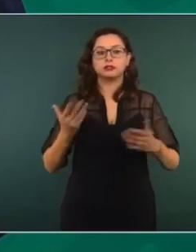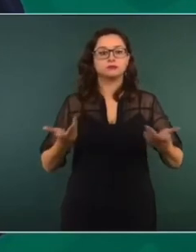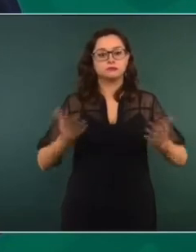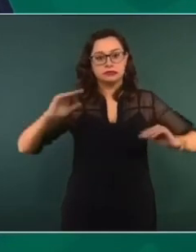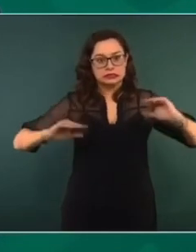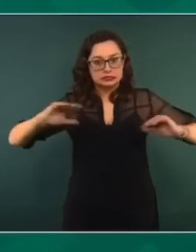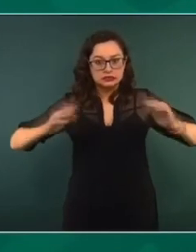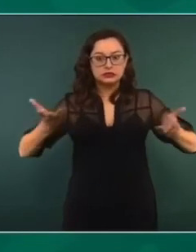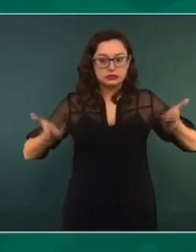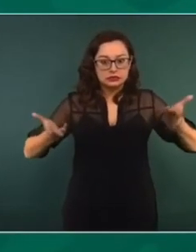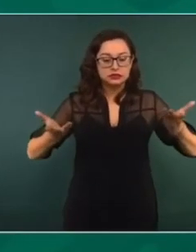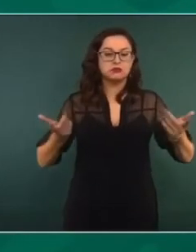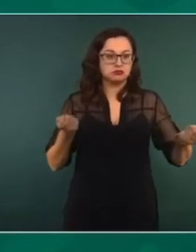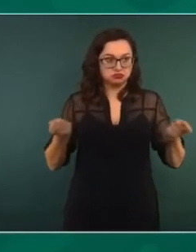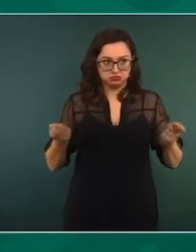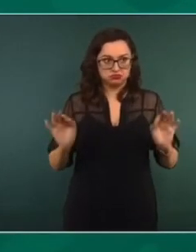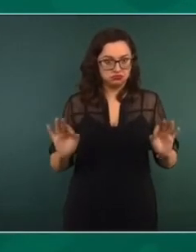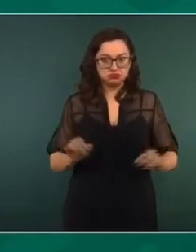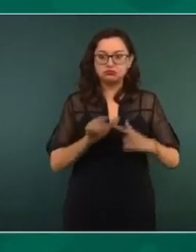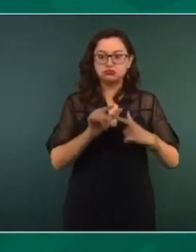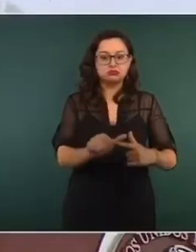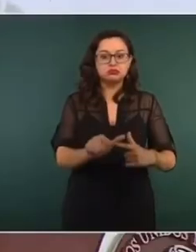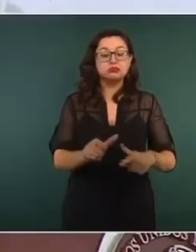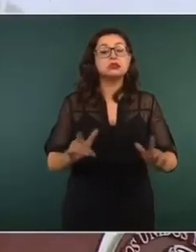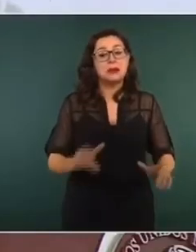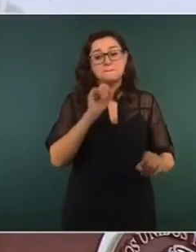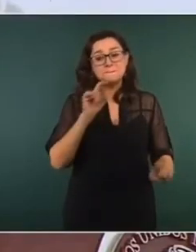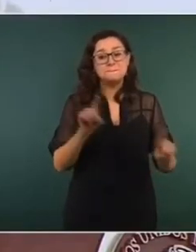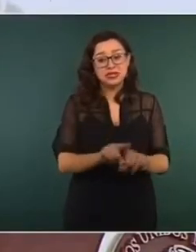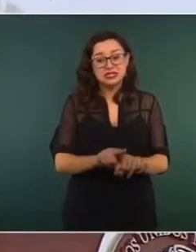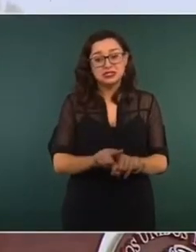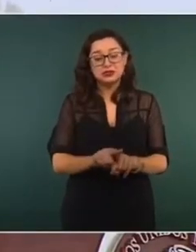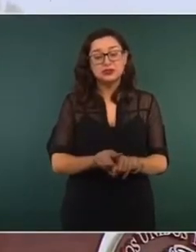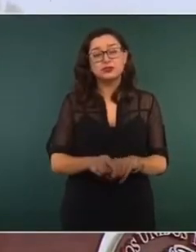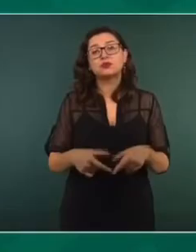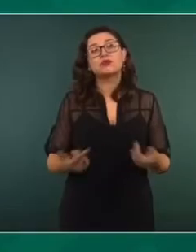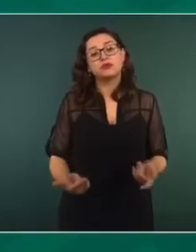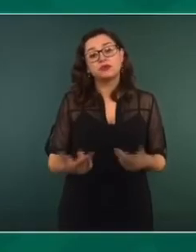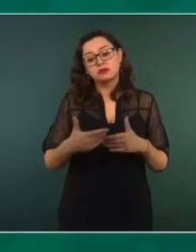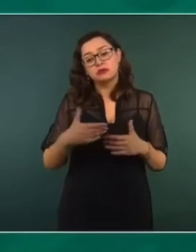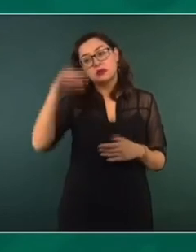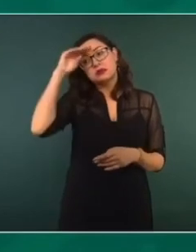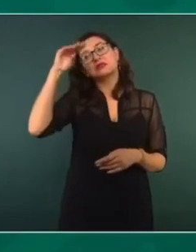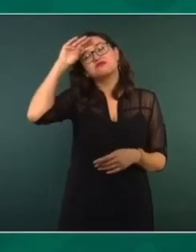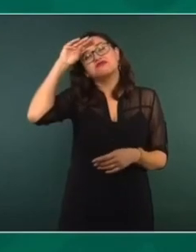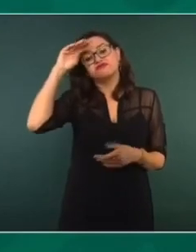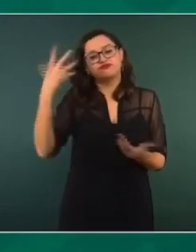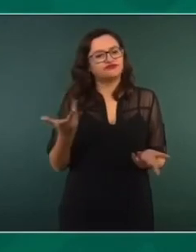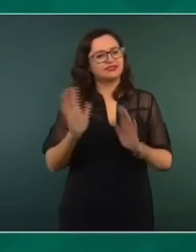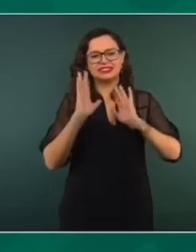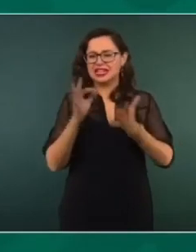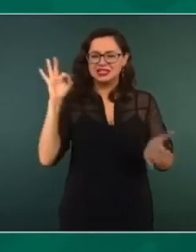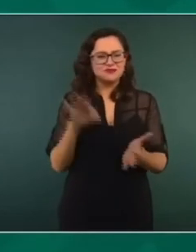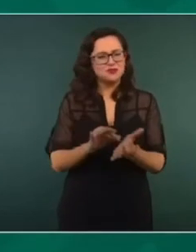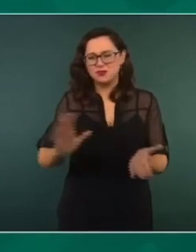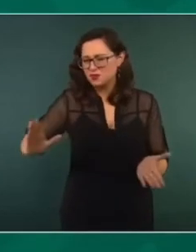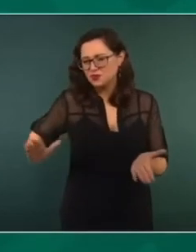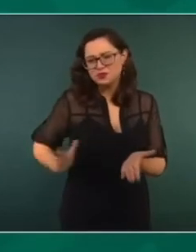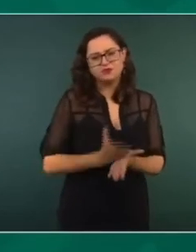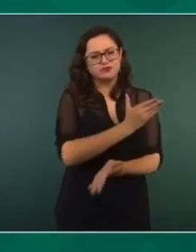y sobre todo pensando que ya debemos poner un punto final a